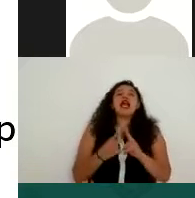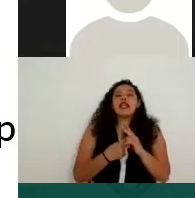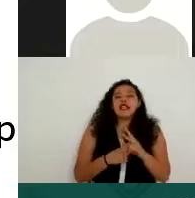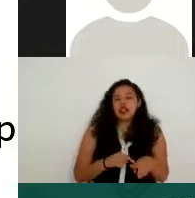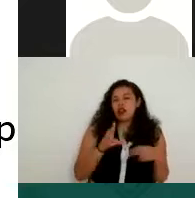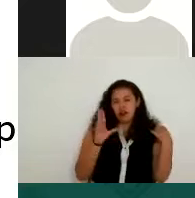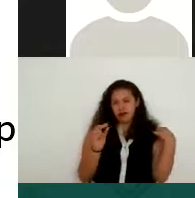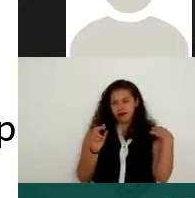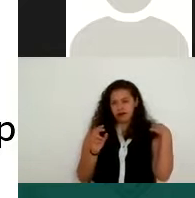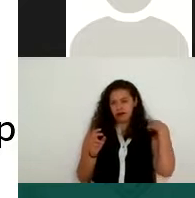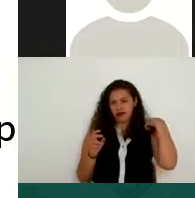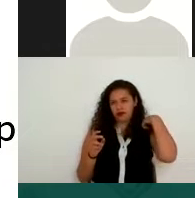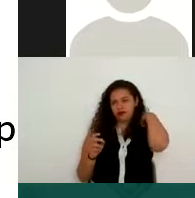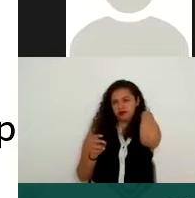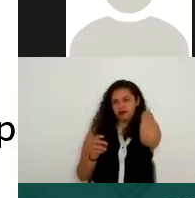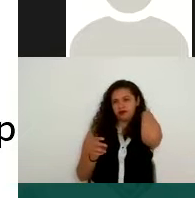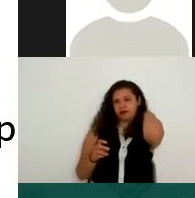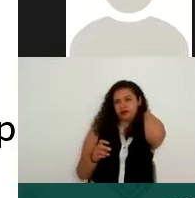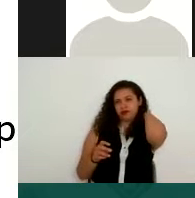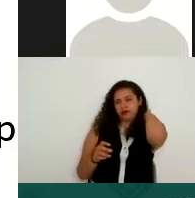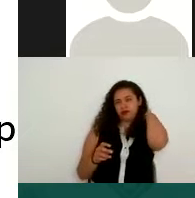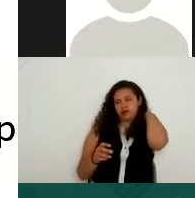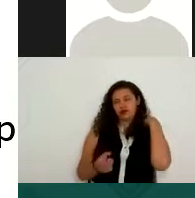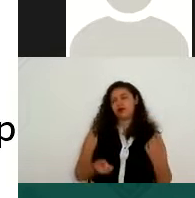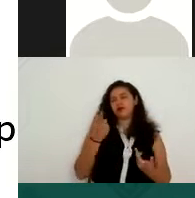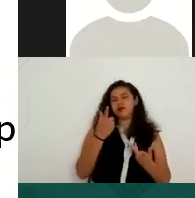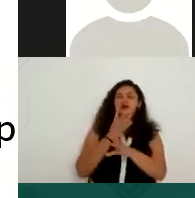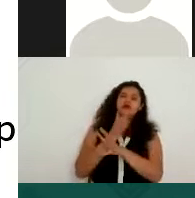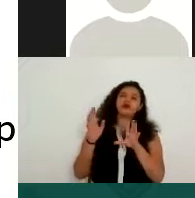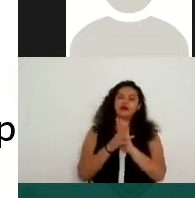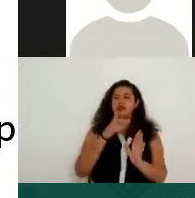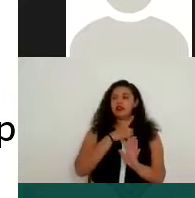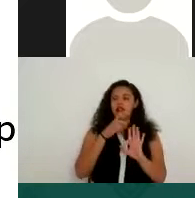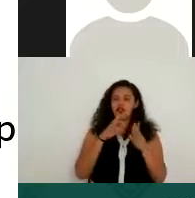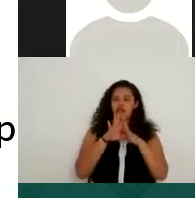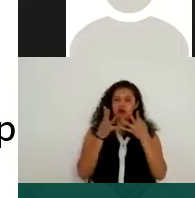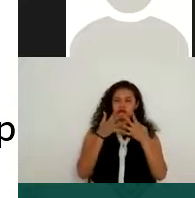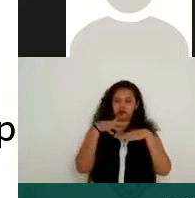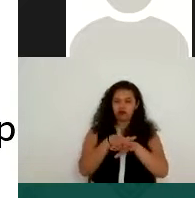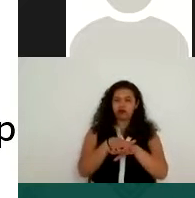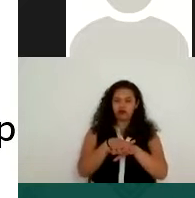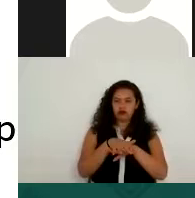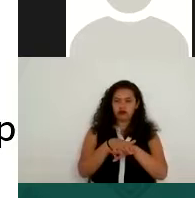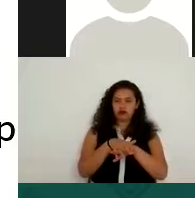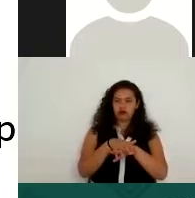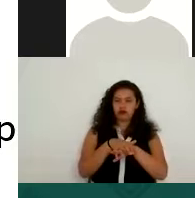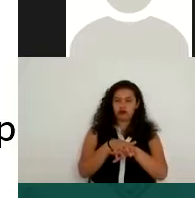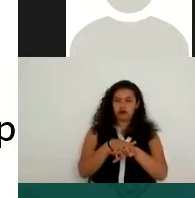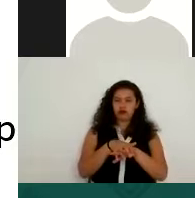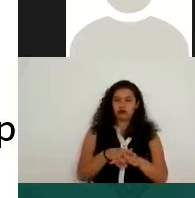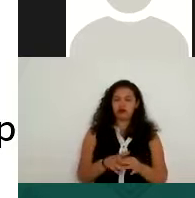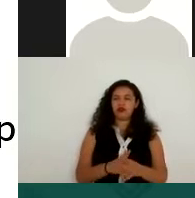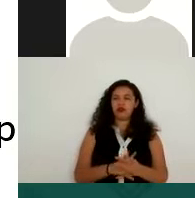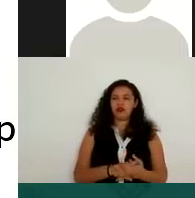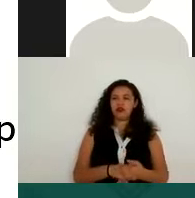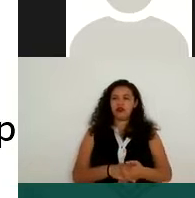circunstancias pudieran considerarse sensibles. Dice aquí, si dichos datos actualizan los presupuestos antes descritos. Es decir, se refieren a la